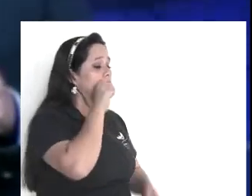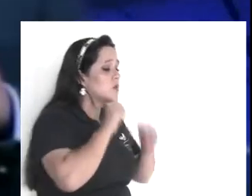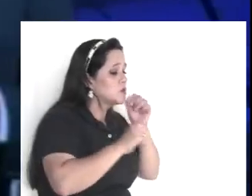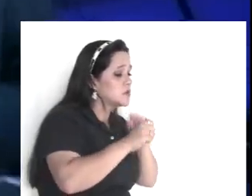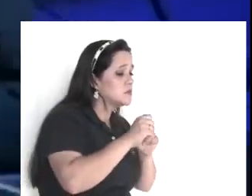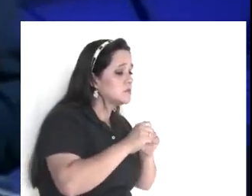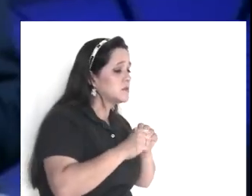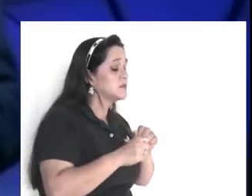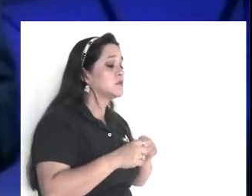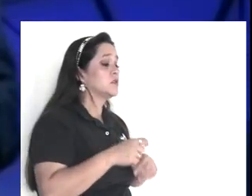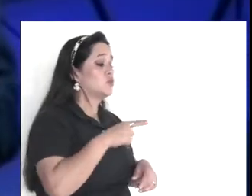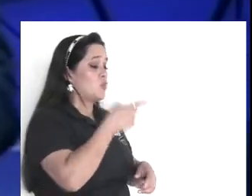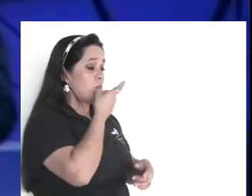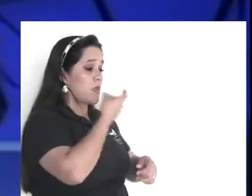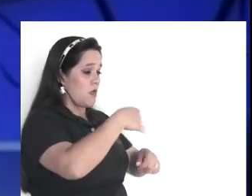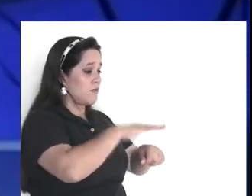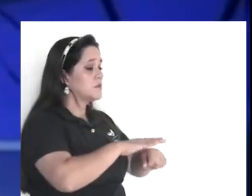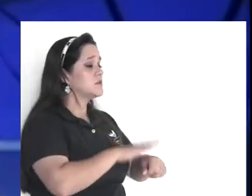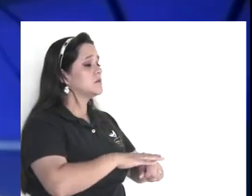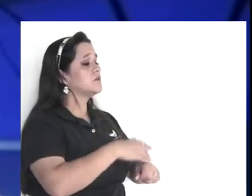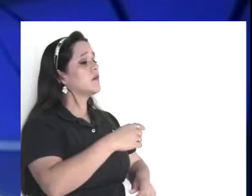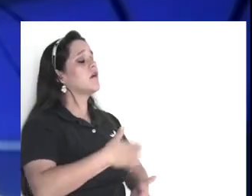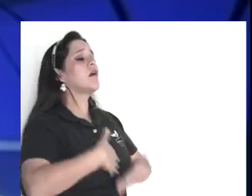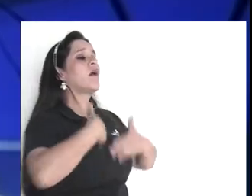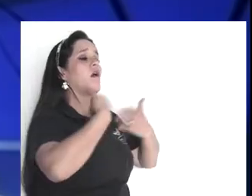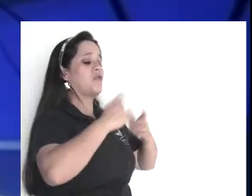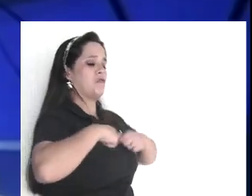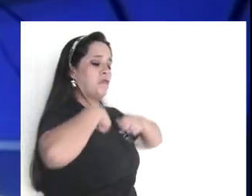esto pasa en la familia, pasa en el trabajo, pasa en la iglesia,